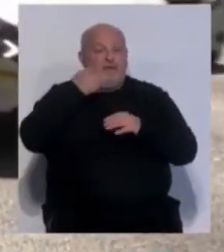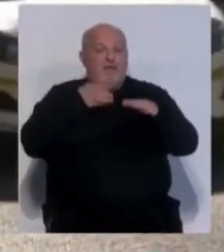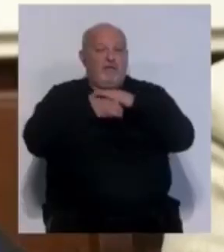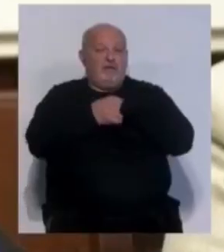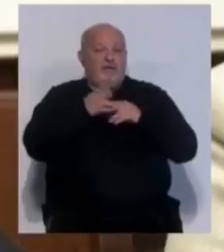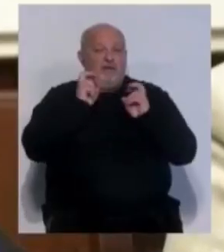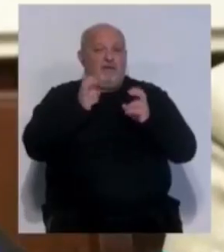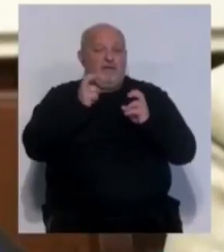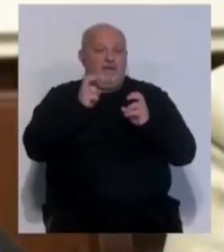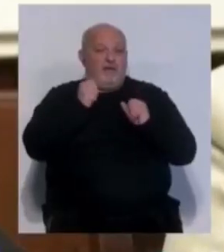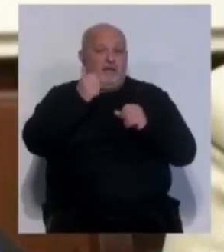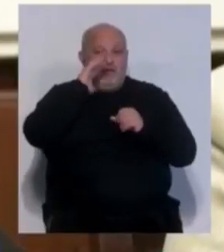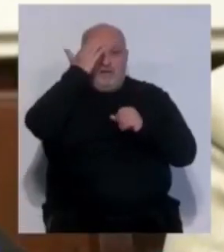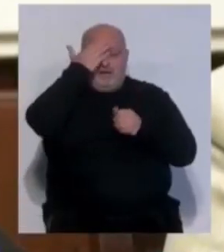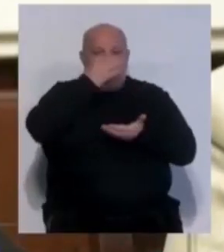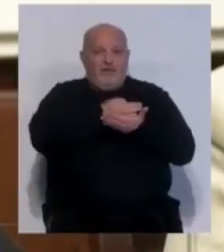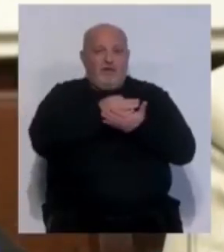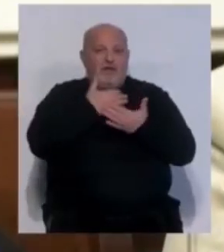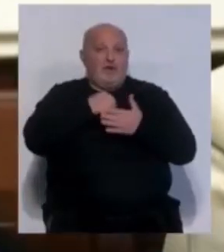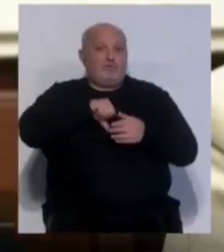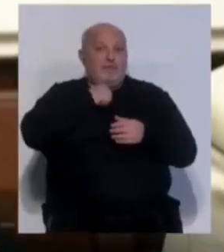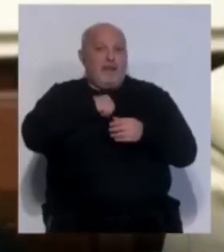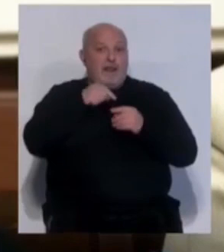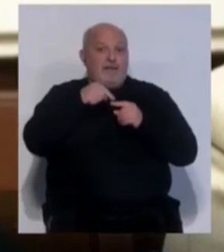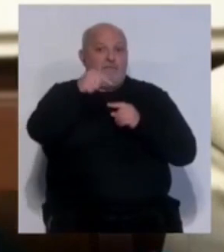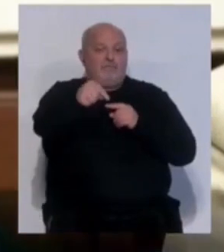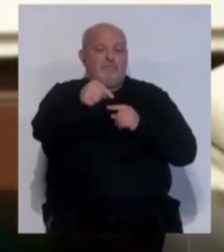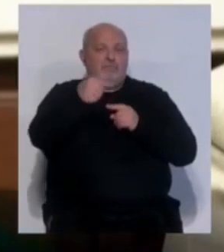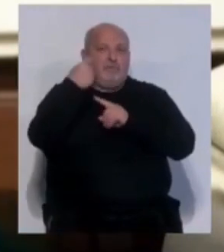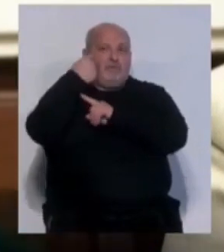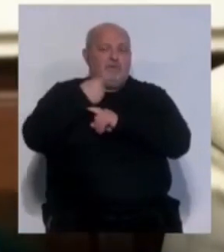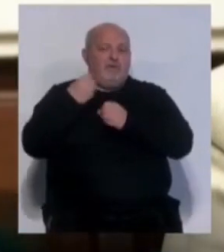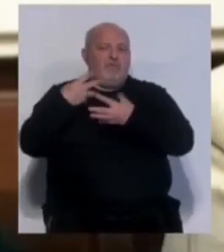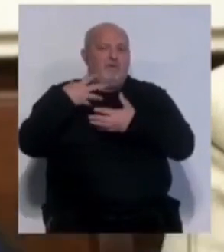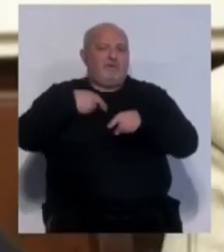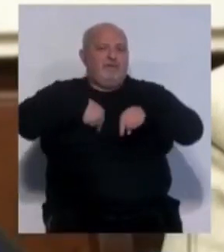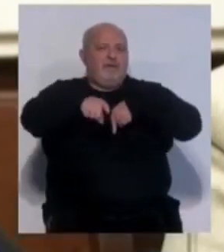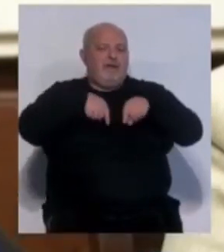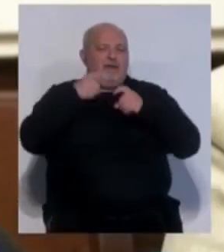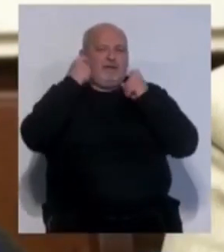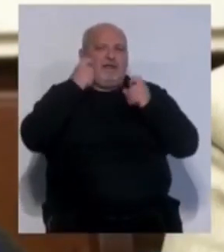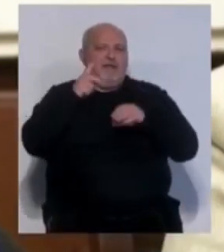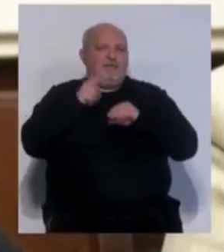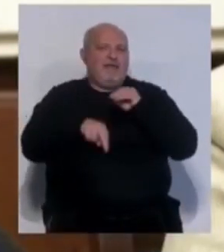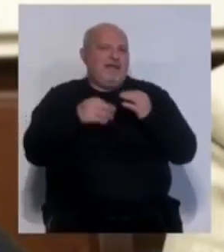acceso de la avenida, desde la entrada de la ciudad hasta el hospital, siguiendo las indicaciones de los informes de tráfico, intentar evitar